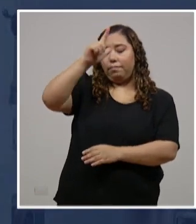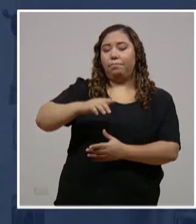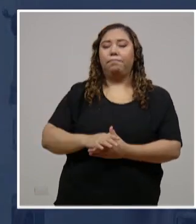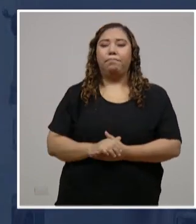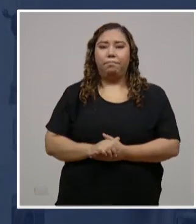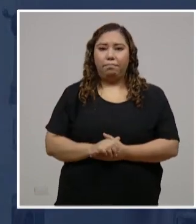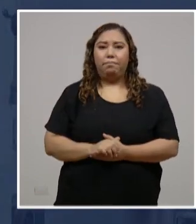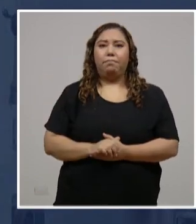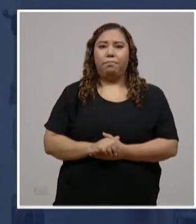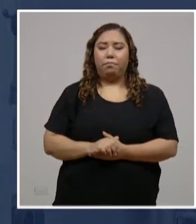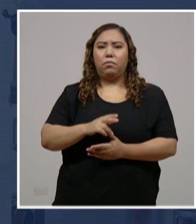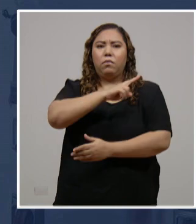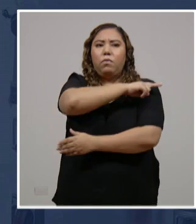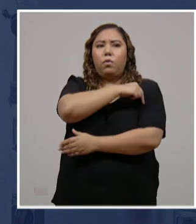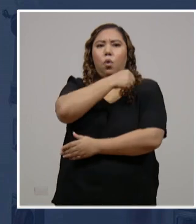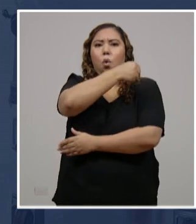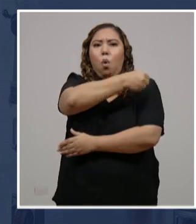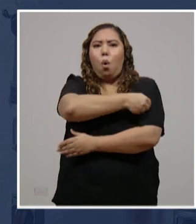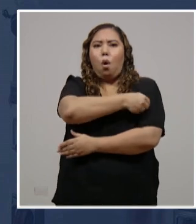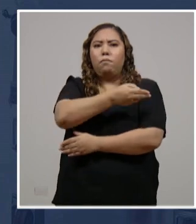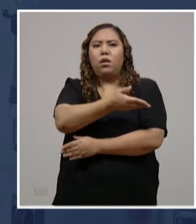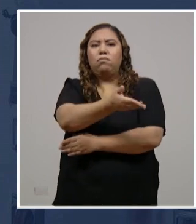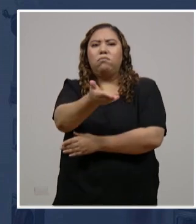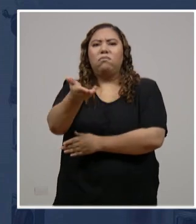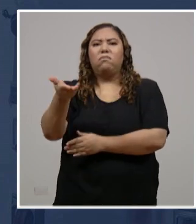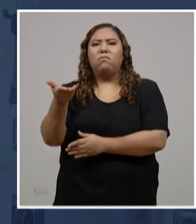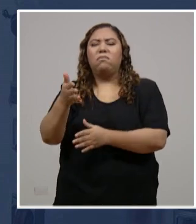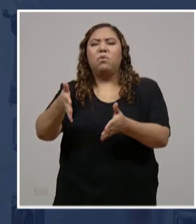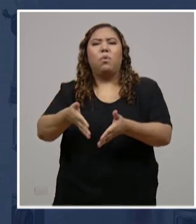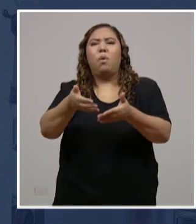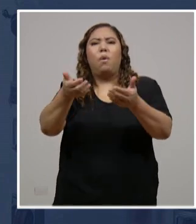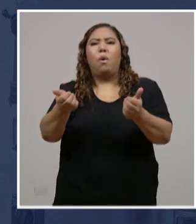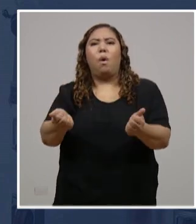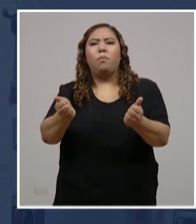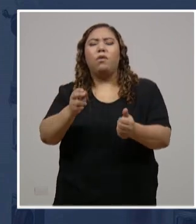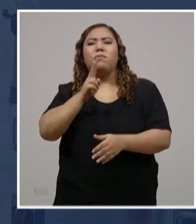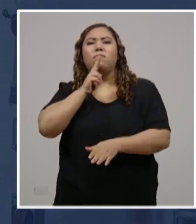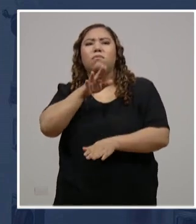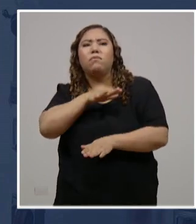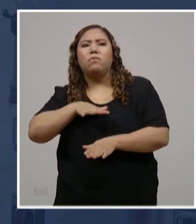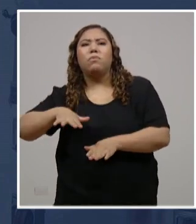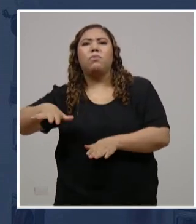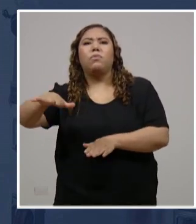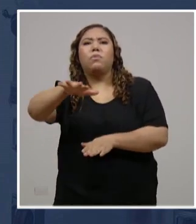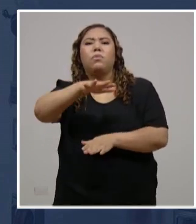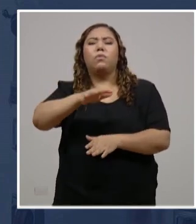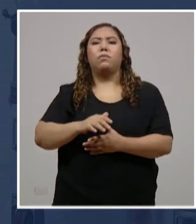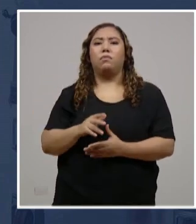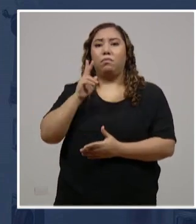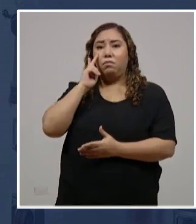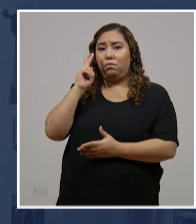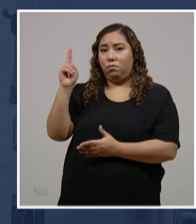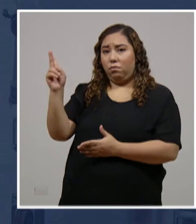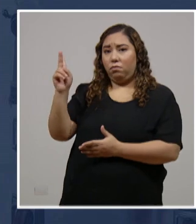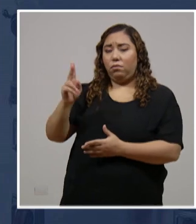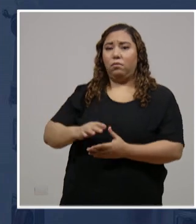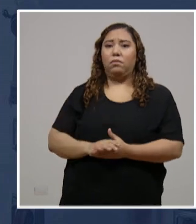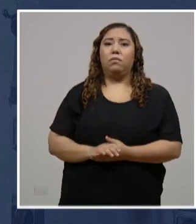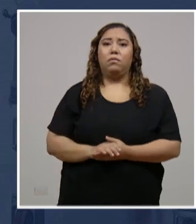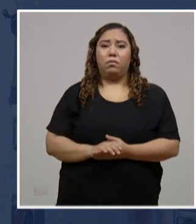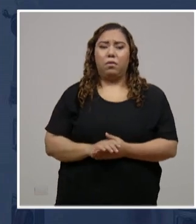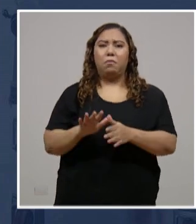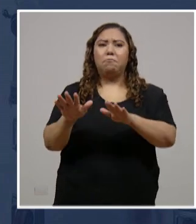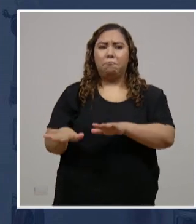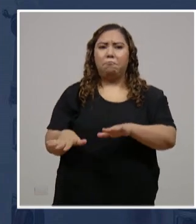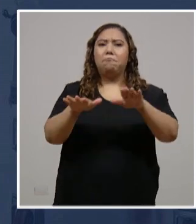La situación de nuestros pacientes hospitalizados a nivel nacional está de la siguiente manera. Pacientes en condiciones